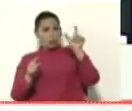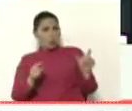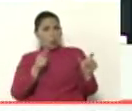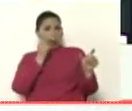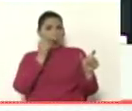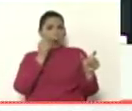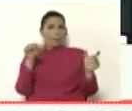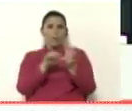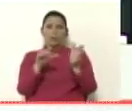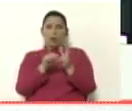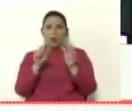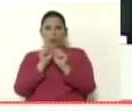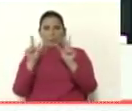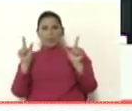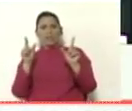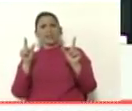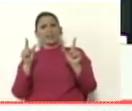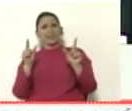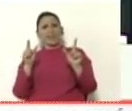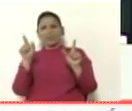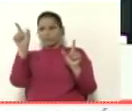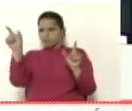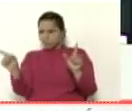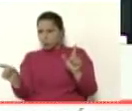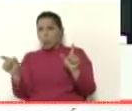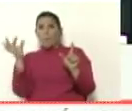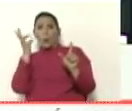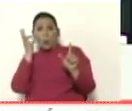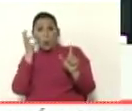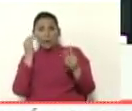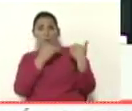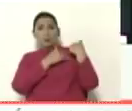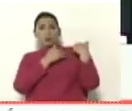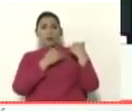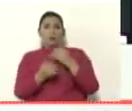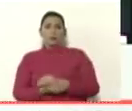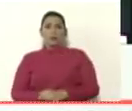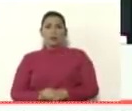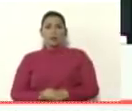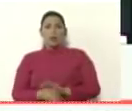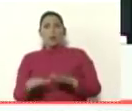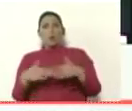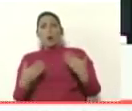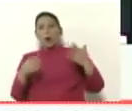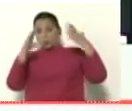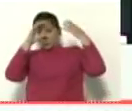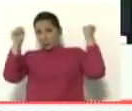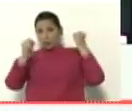aparece esta señora Rosana como responsable cuando el señor embajador